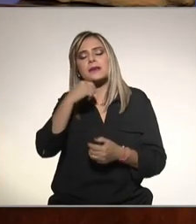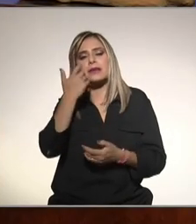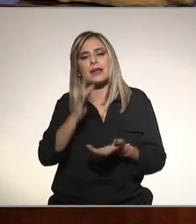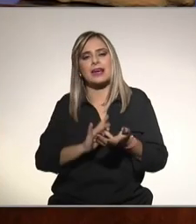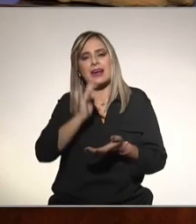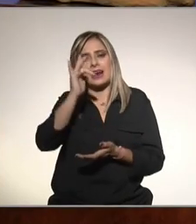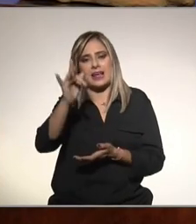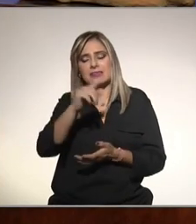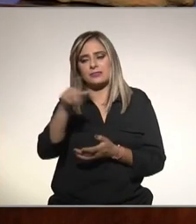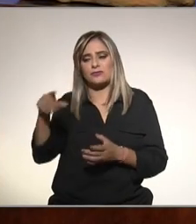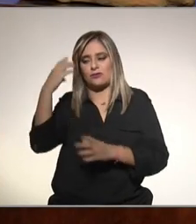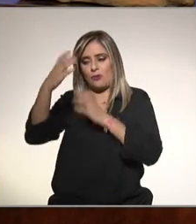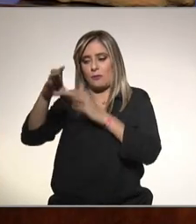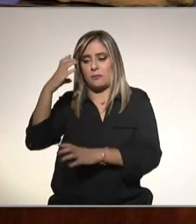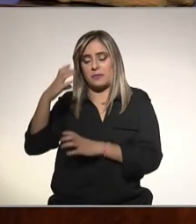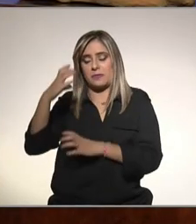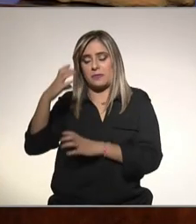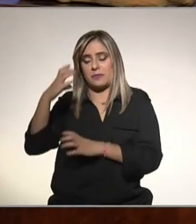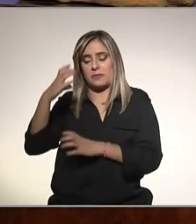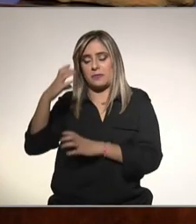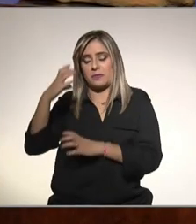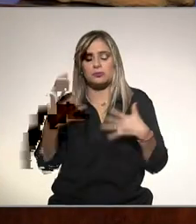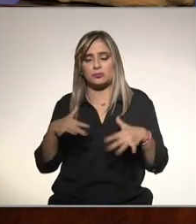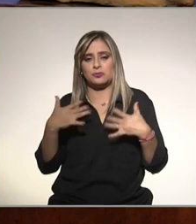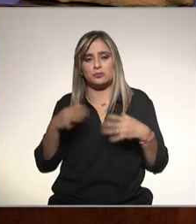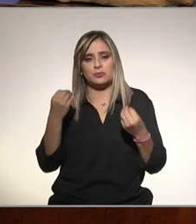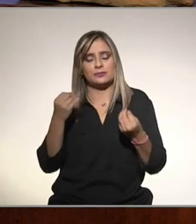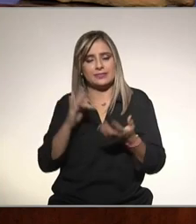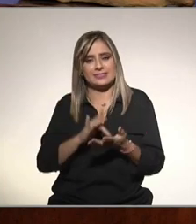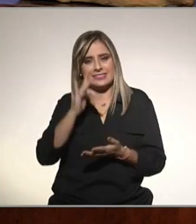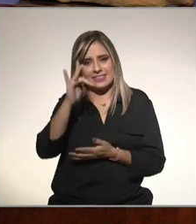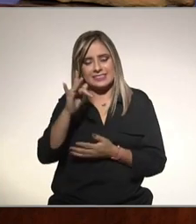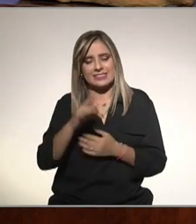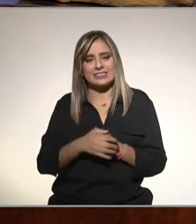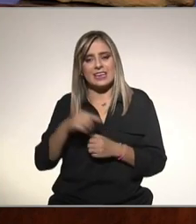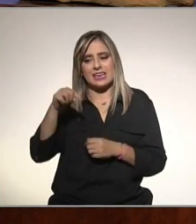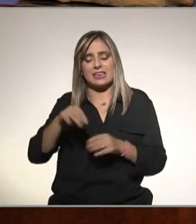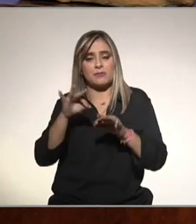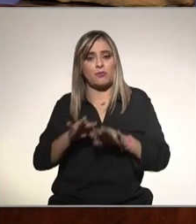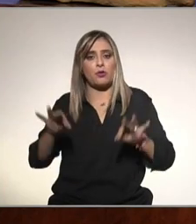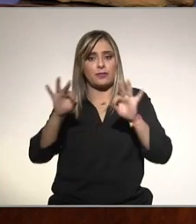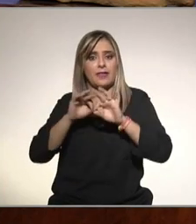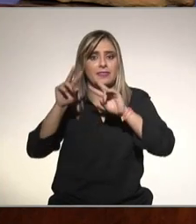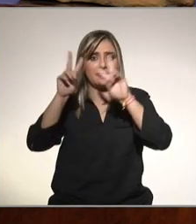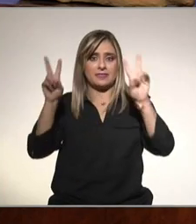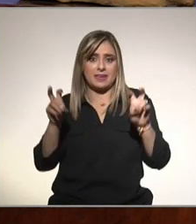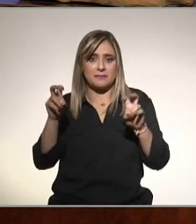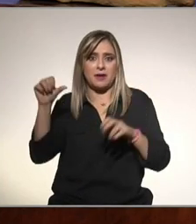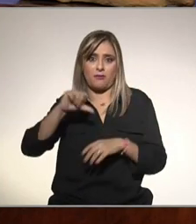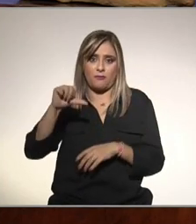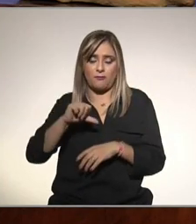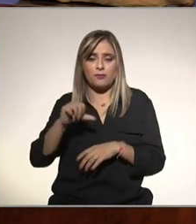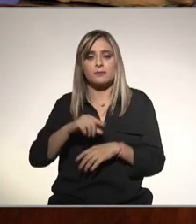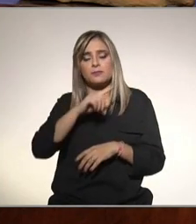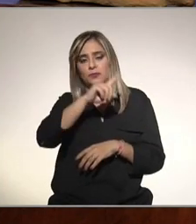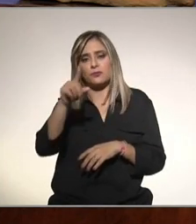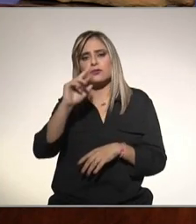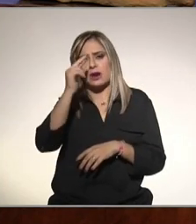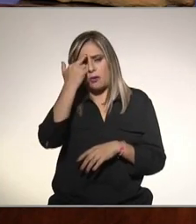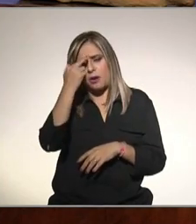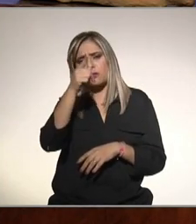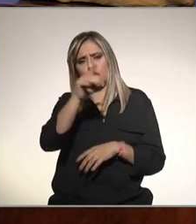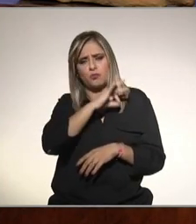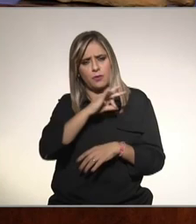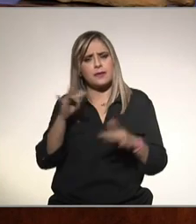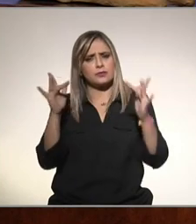participación amplia que está teniendo todo el público el día de hoy en este importante tema de salud pública no se olviden que estamos pendientes en todas